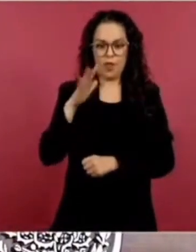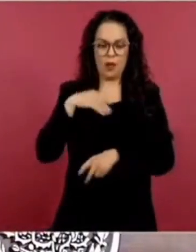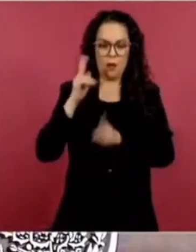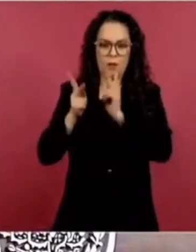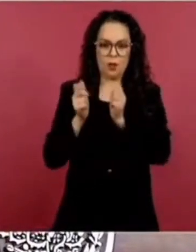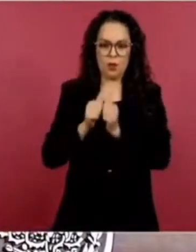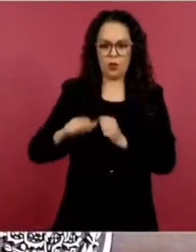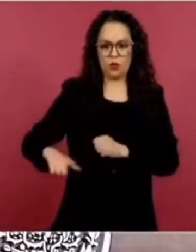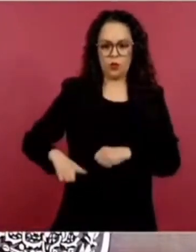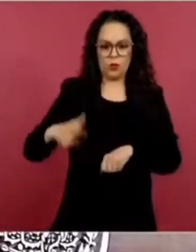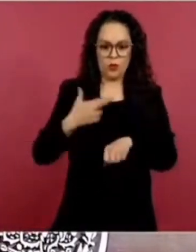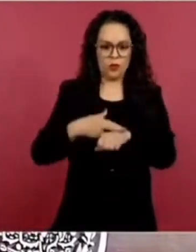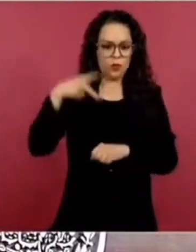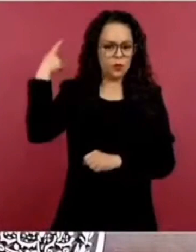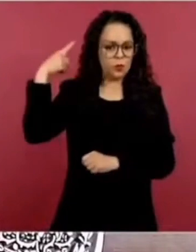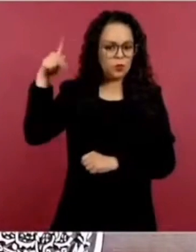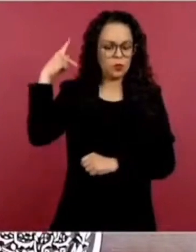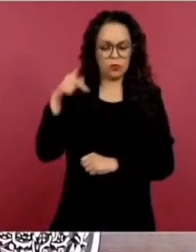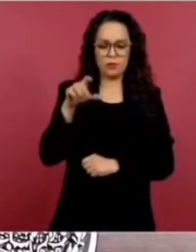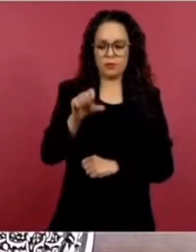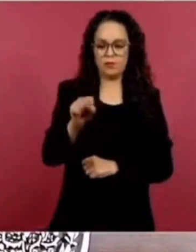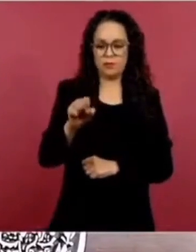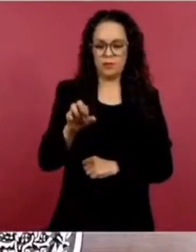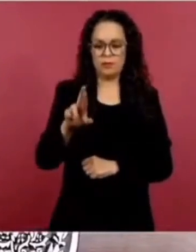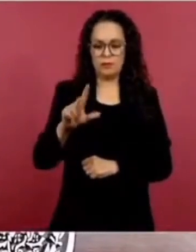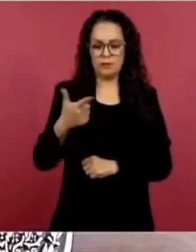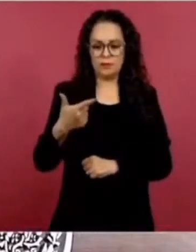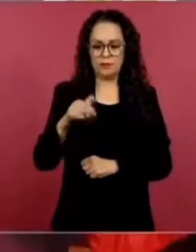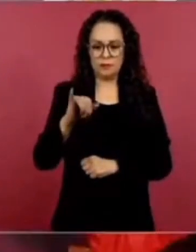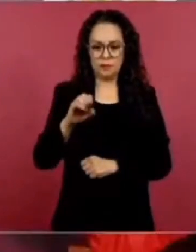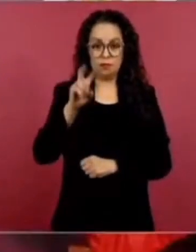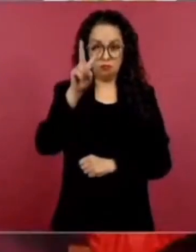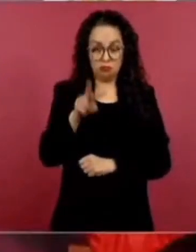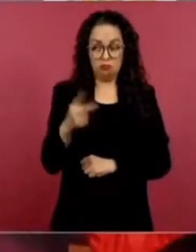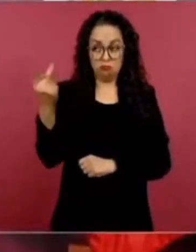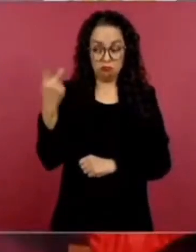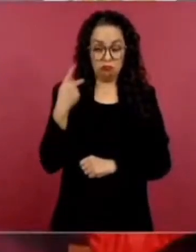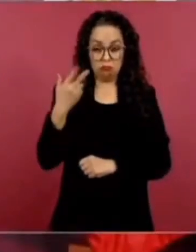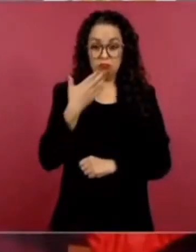Sergio. Llevamos muy buena relación.